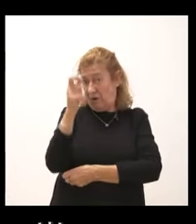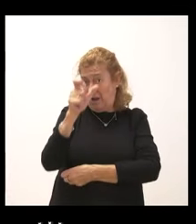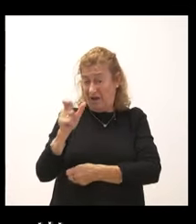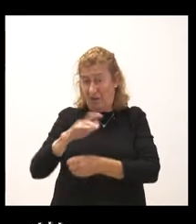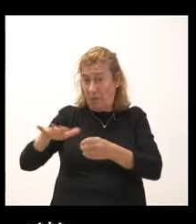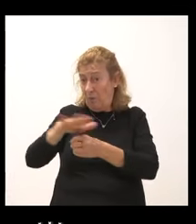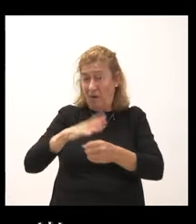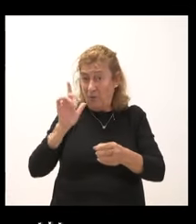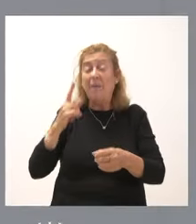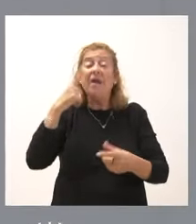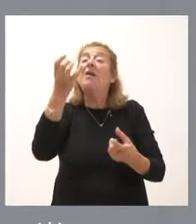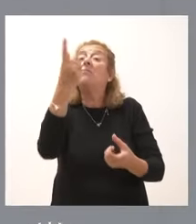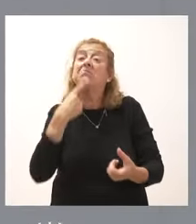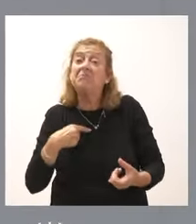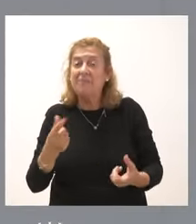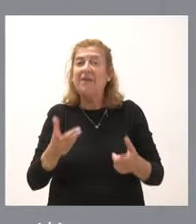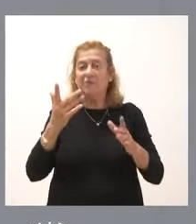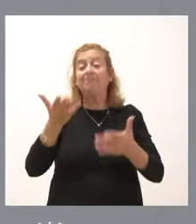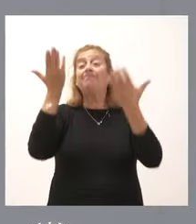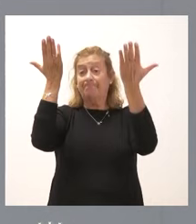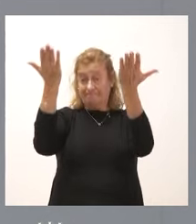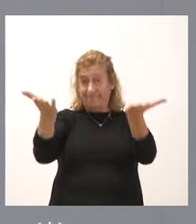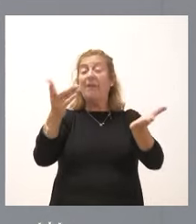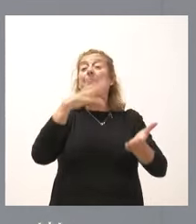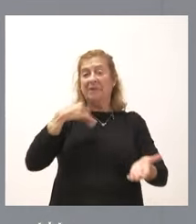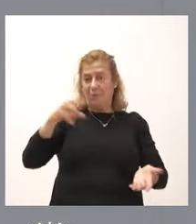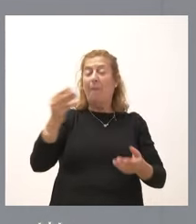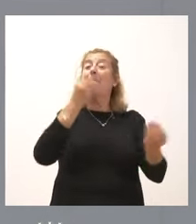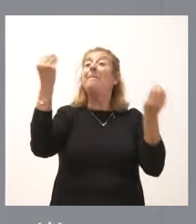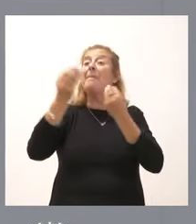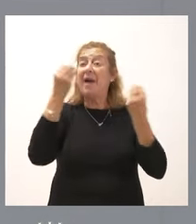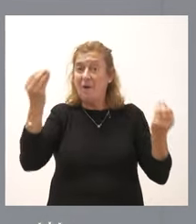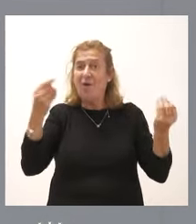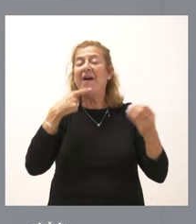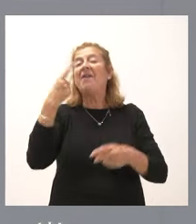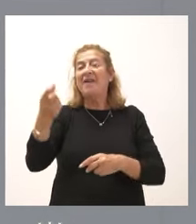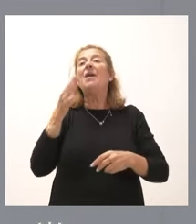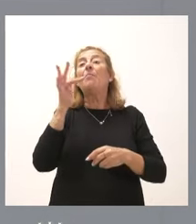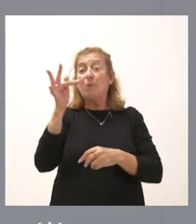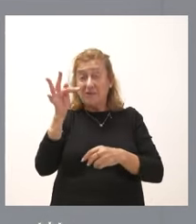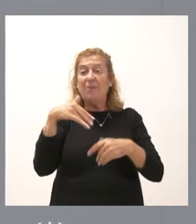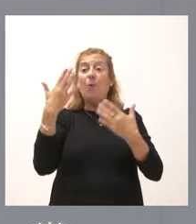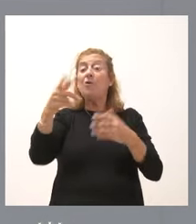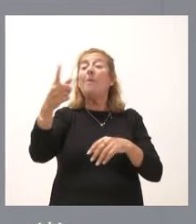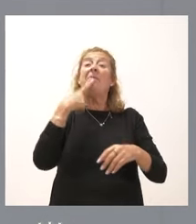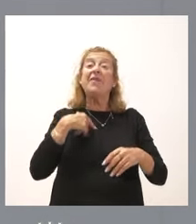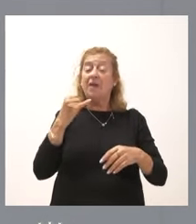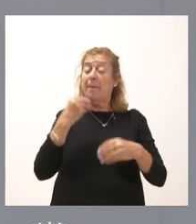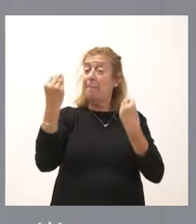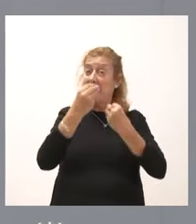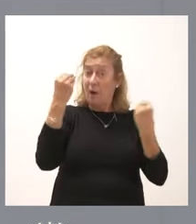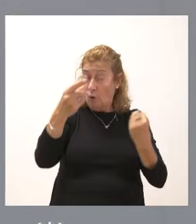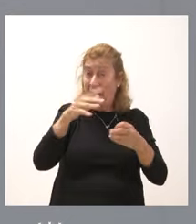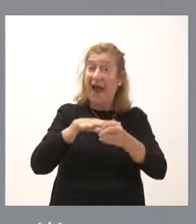¿Nos puede responder a esto? Pues, precisamente, hay un ámbito de mejora. Y yo lo veo positivo cuando usted me dice que hay un ámbito de mejora